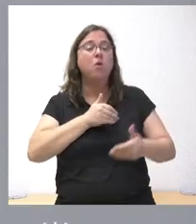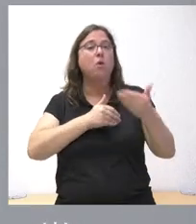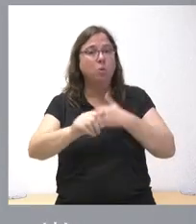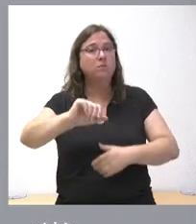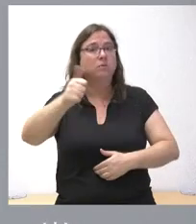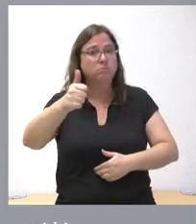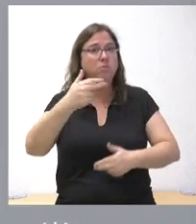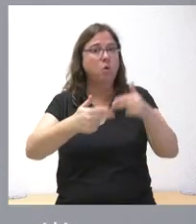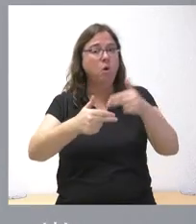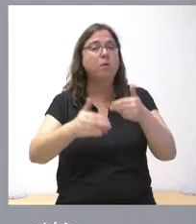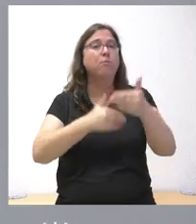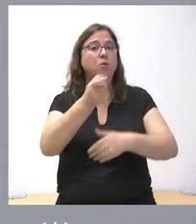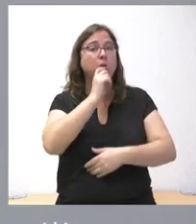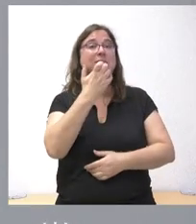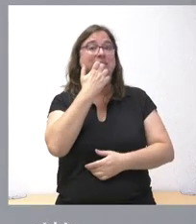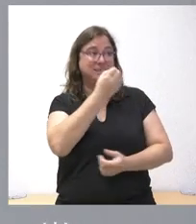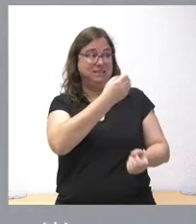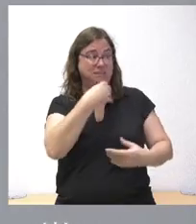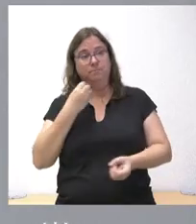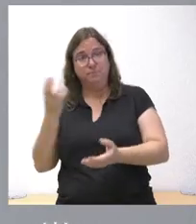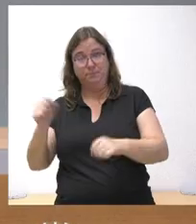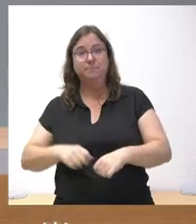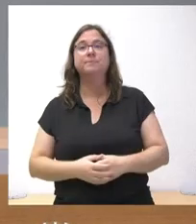o cómo va el procedimiento, pues les podríamos informar.